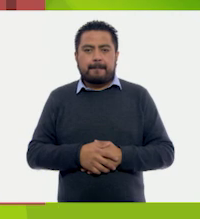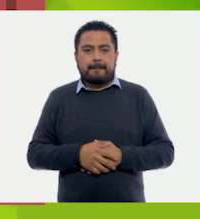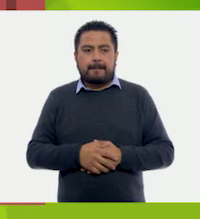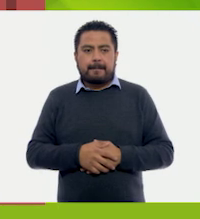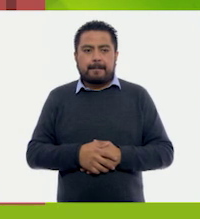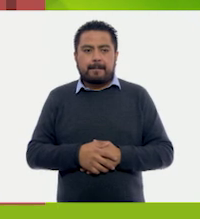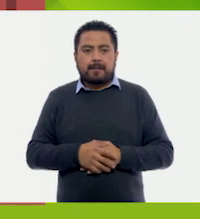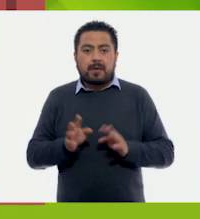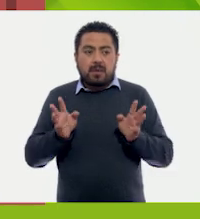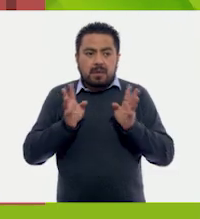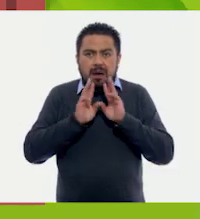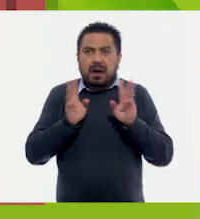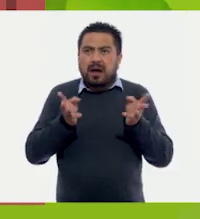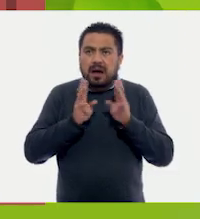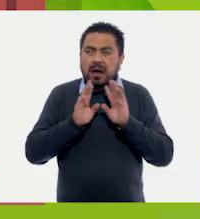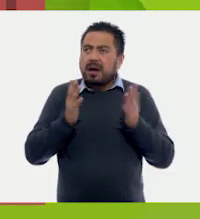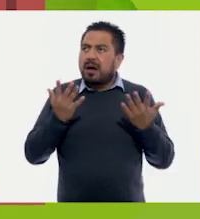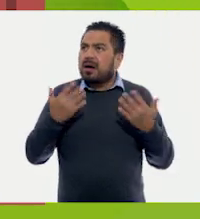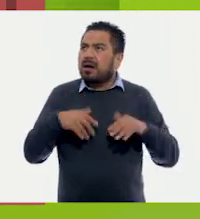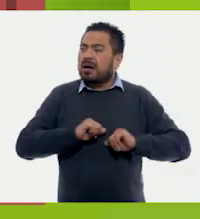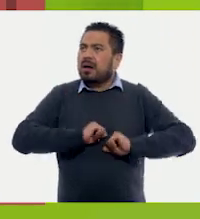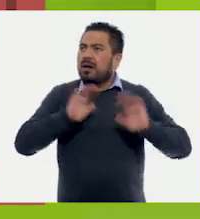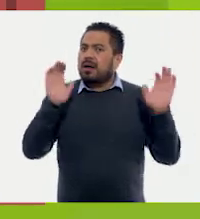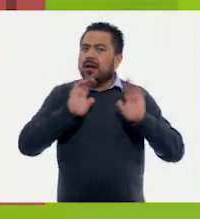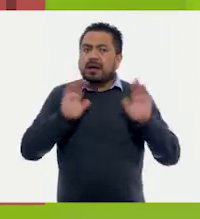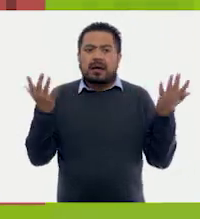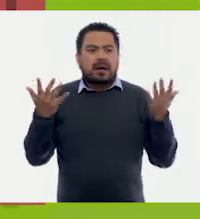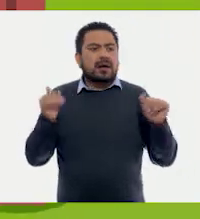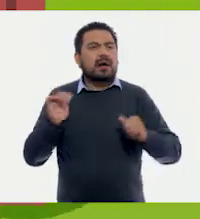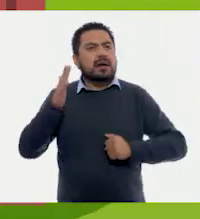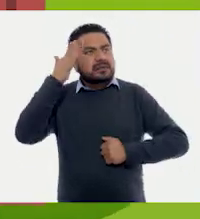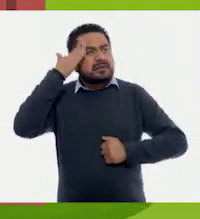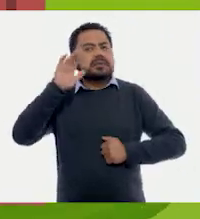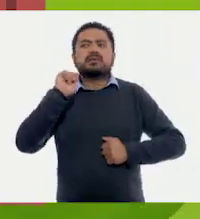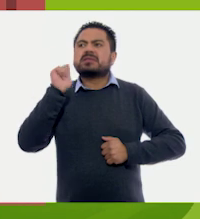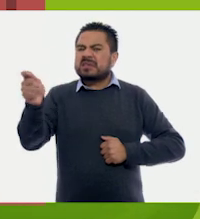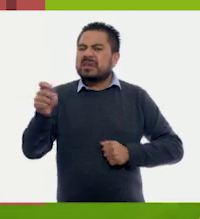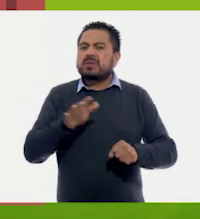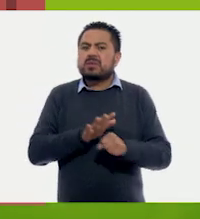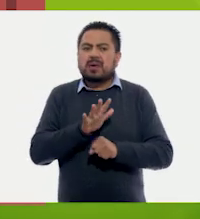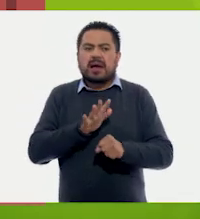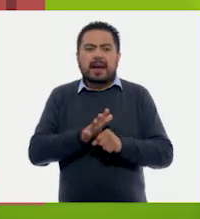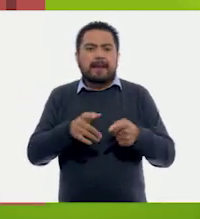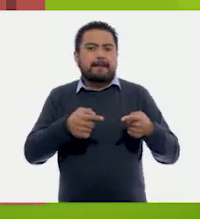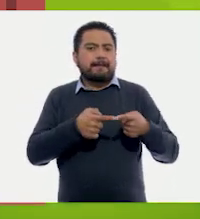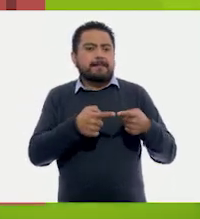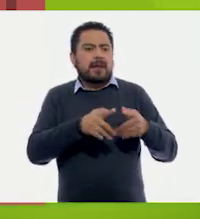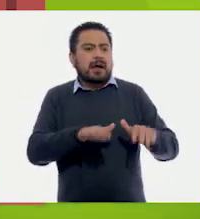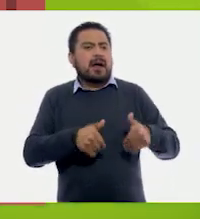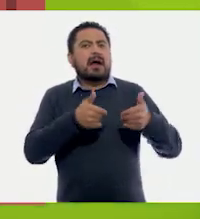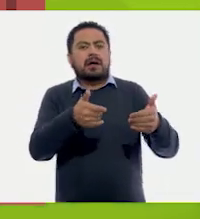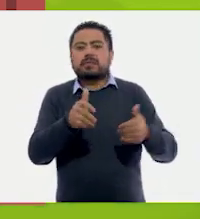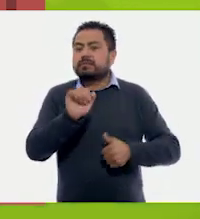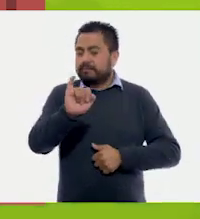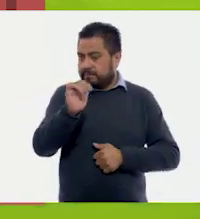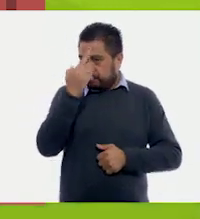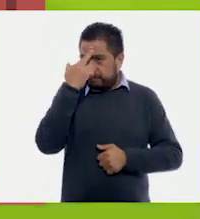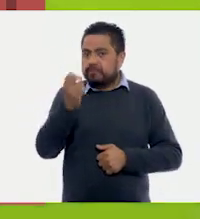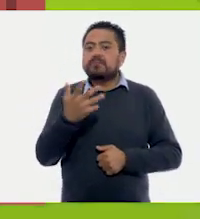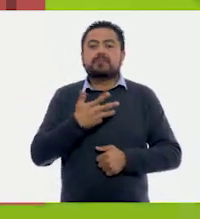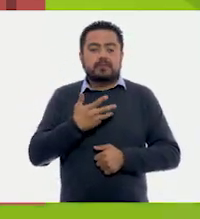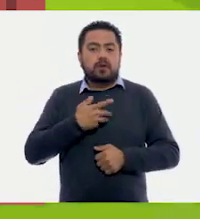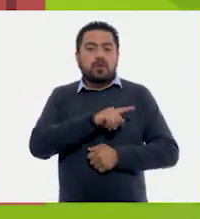¡Guau! ¡Ah! Ya sé, ya sé, ya sé. Se trata de los parques. Sí, tienes razón.